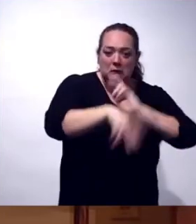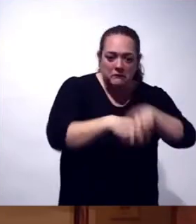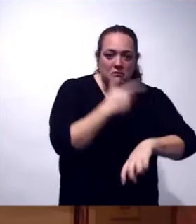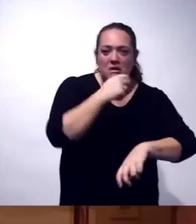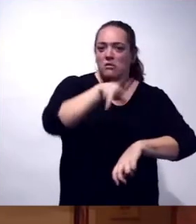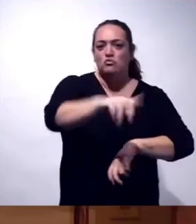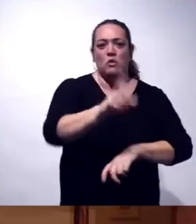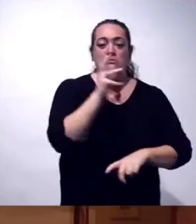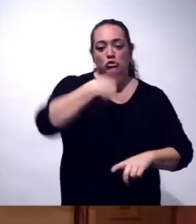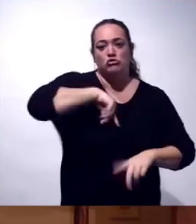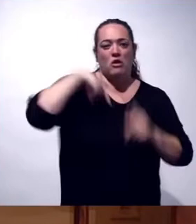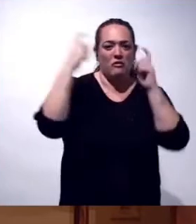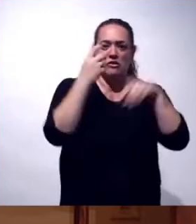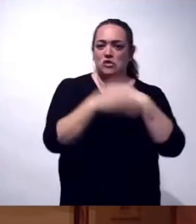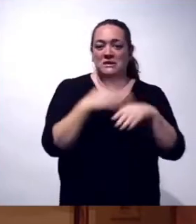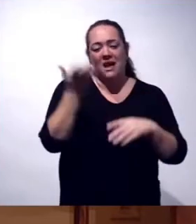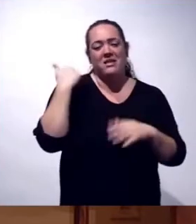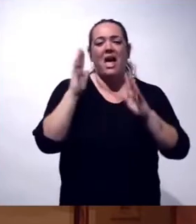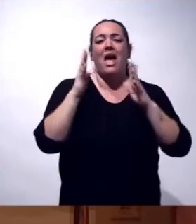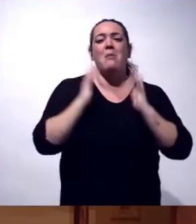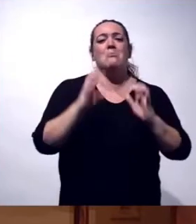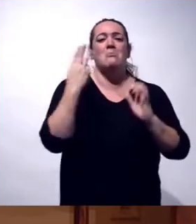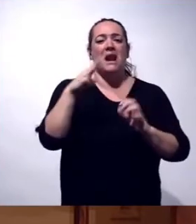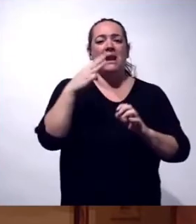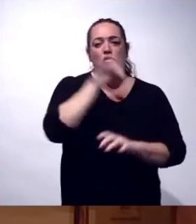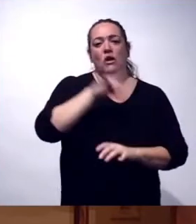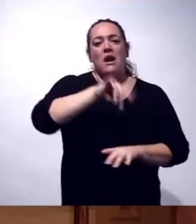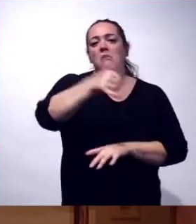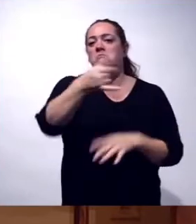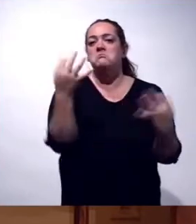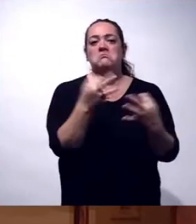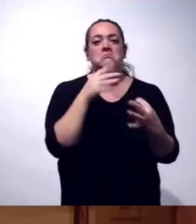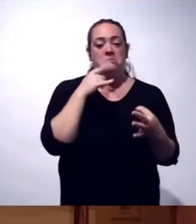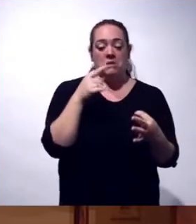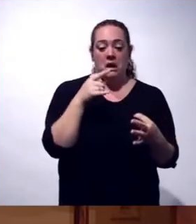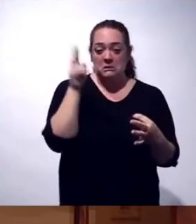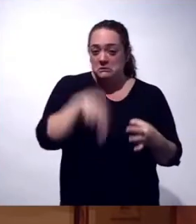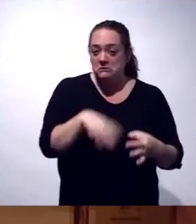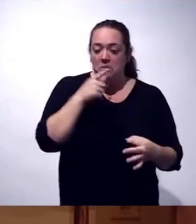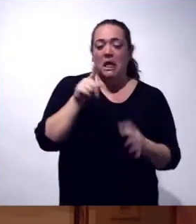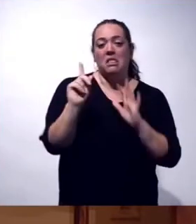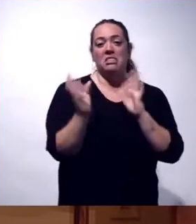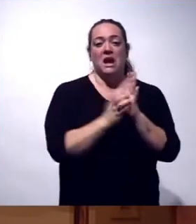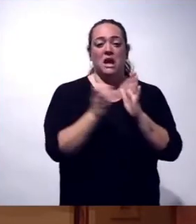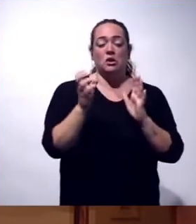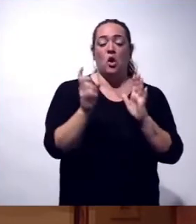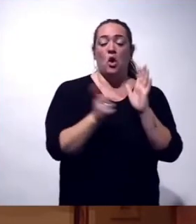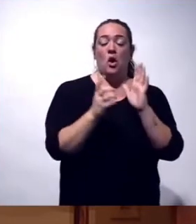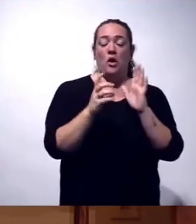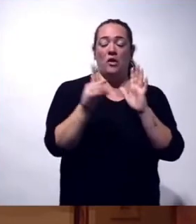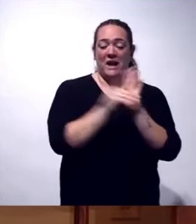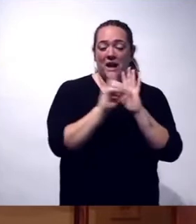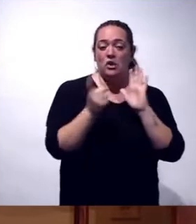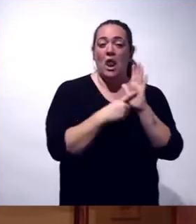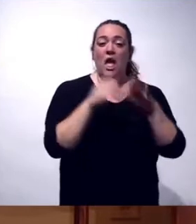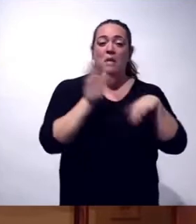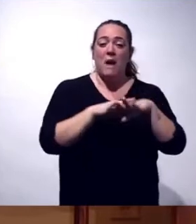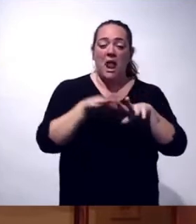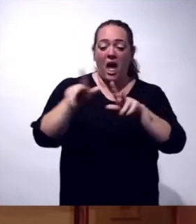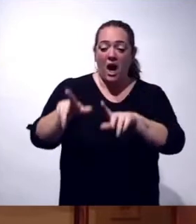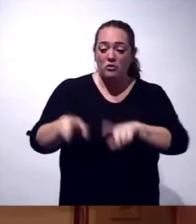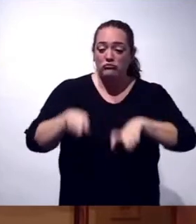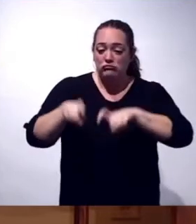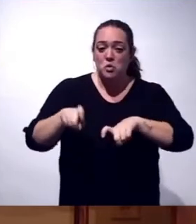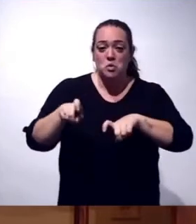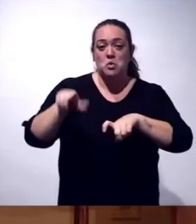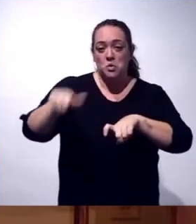pero estamos haciendo todos los esfuerzos. Ayer el Parlamento de Canarias aprobó la convalidación del decreto ley, por ejemplo, para permitir la construcción en suelo rústico.